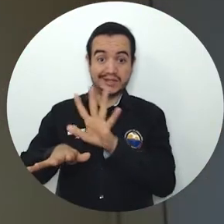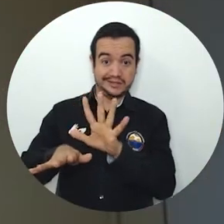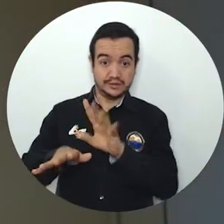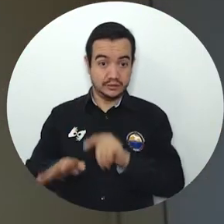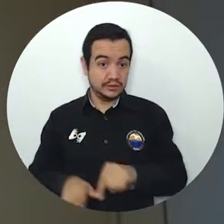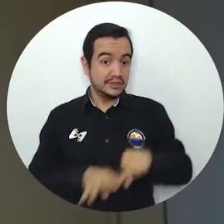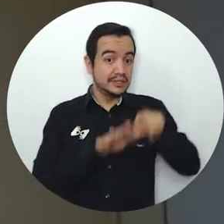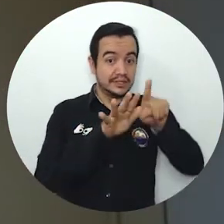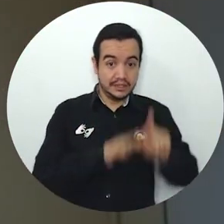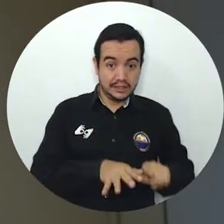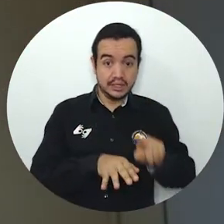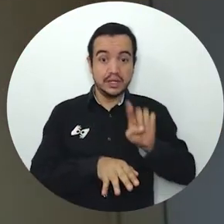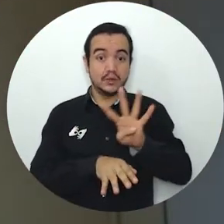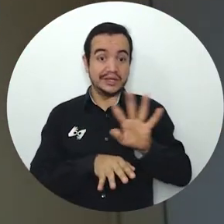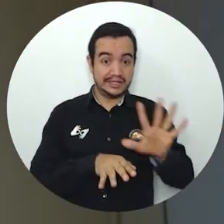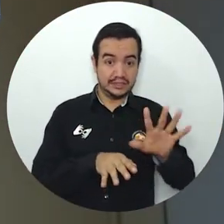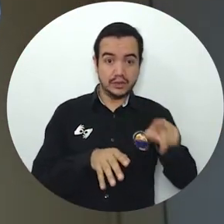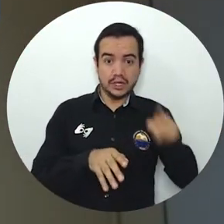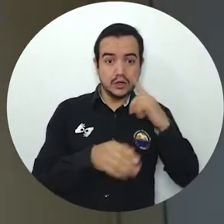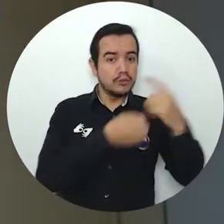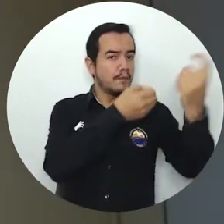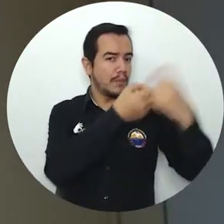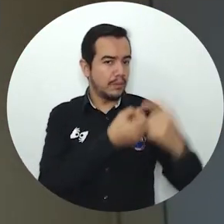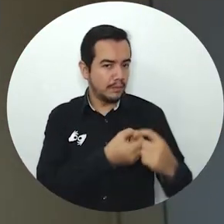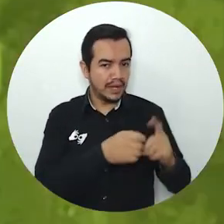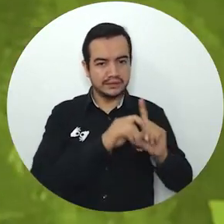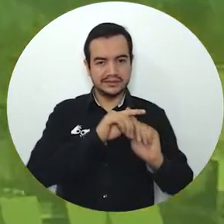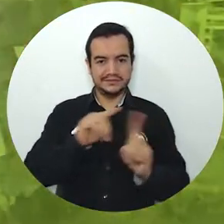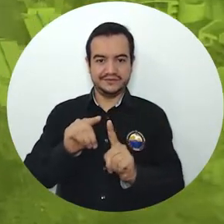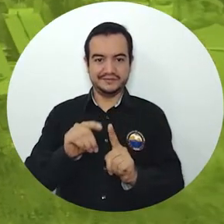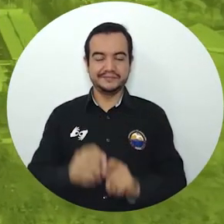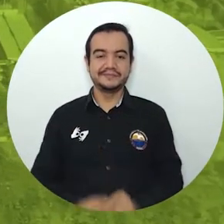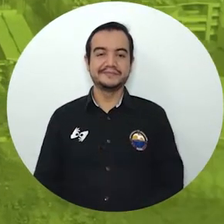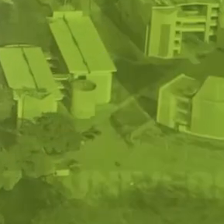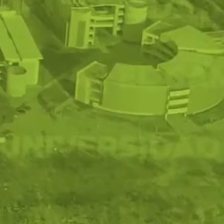45 en el siguiente semestre a través de diferentes modalidades de vinculación.